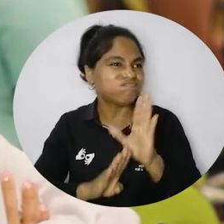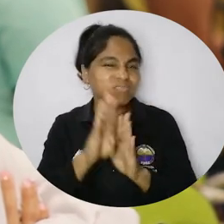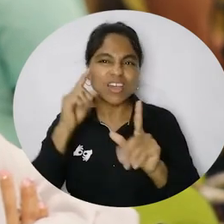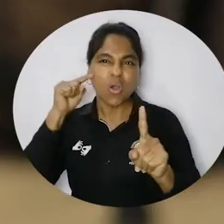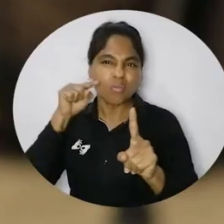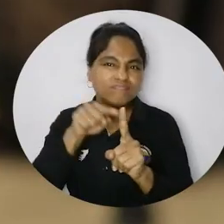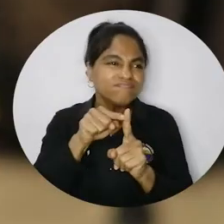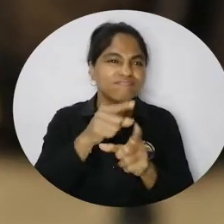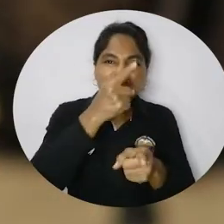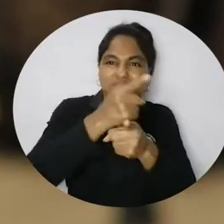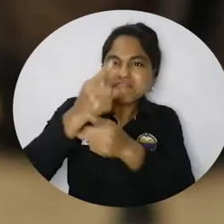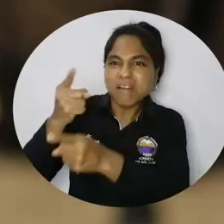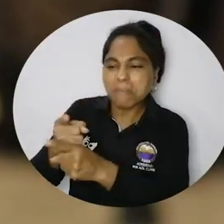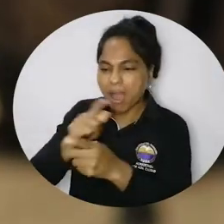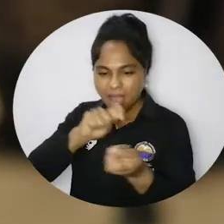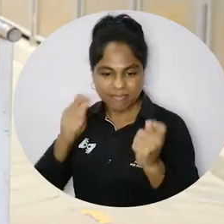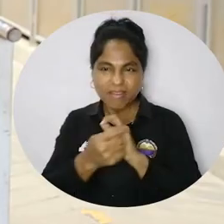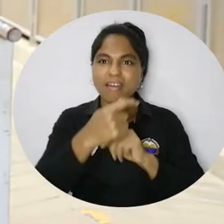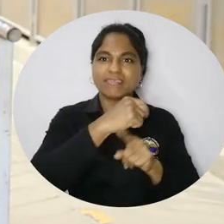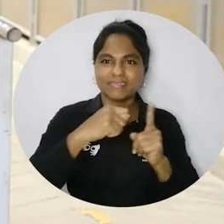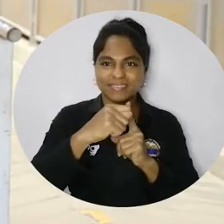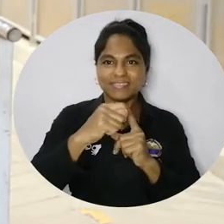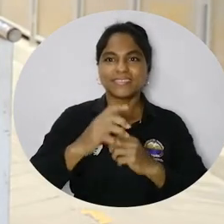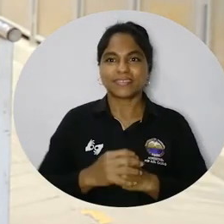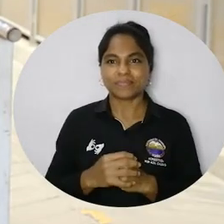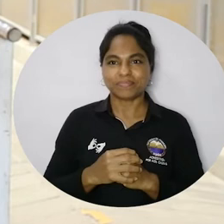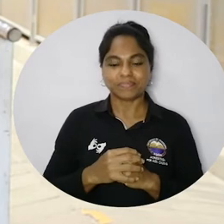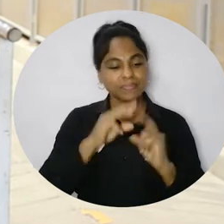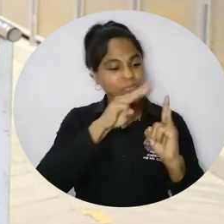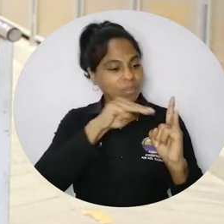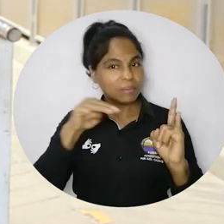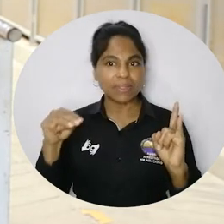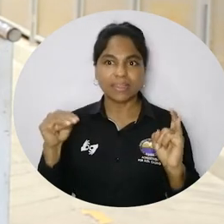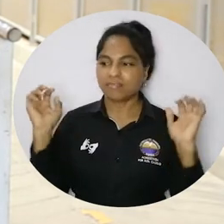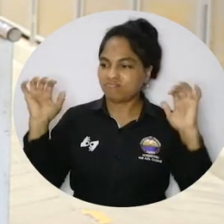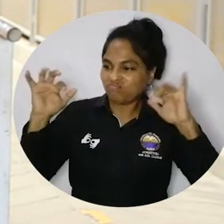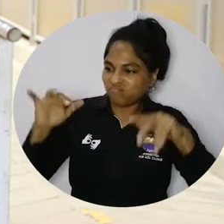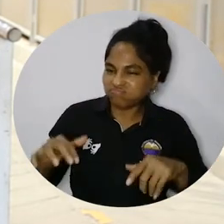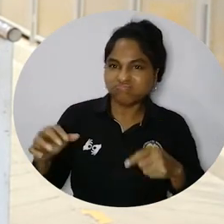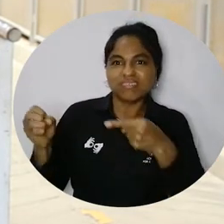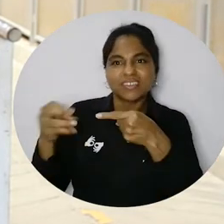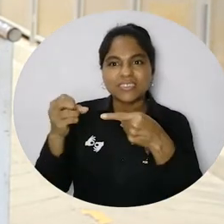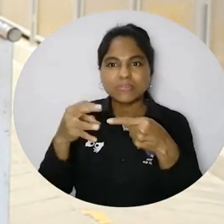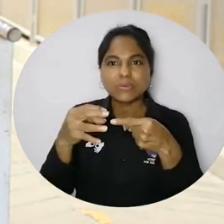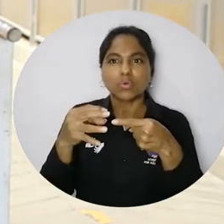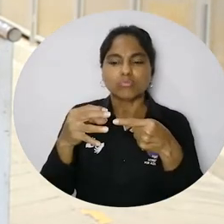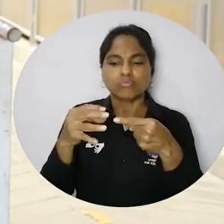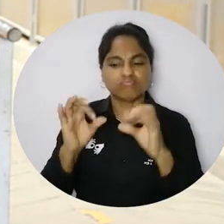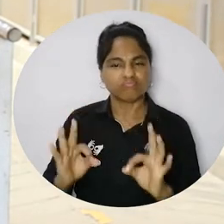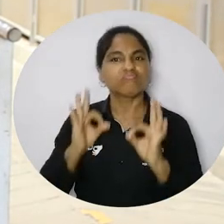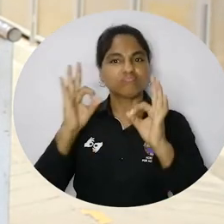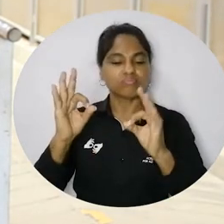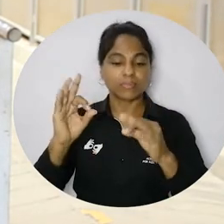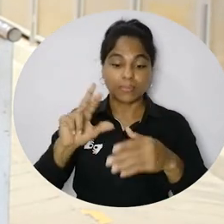cumplir la función que tiene la educación de transformación social. La Universidad de Magdalena, con estos congresos, está logrando un buen posicionamiento